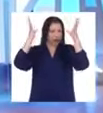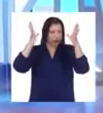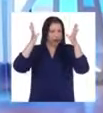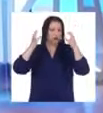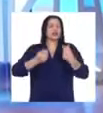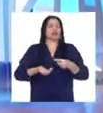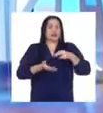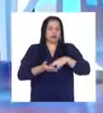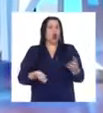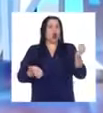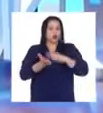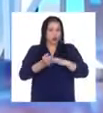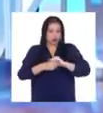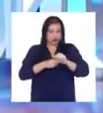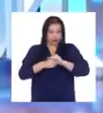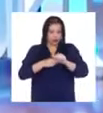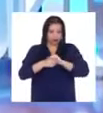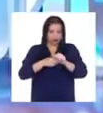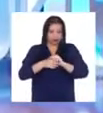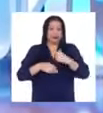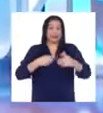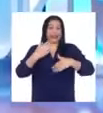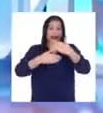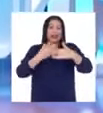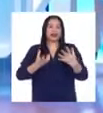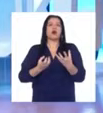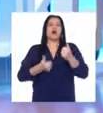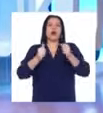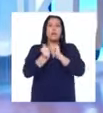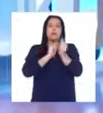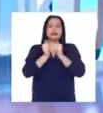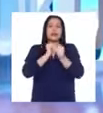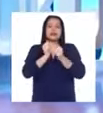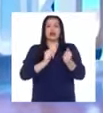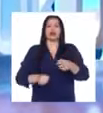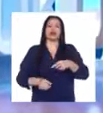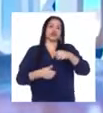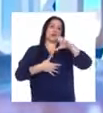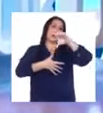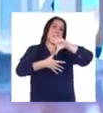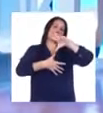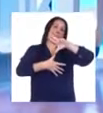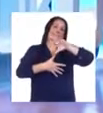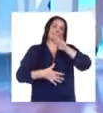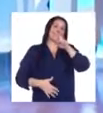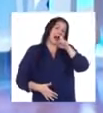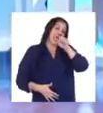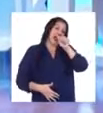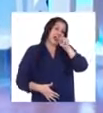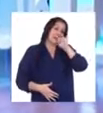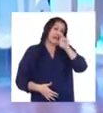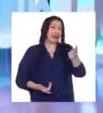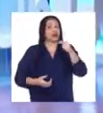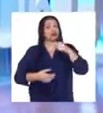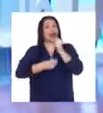Panamericanos que se va a realizar en nuestro país el 2009, el 2019 mejor dicho. Y también con miras para